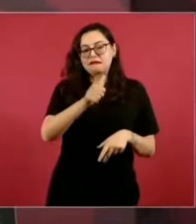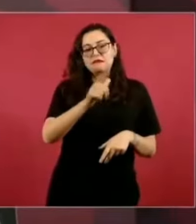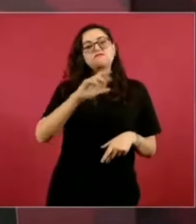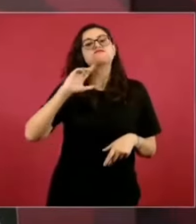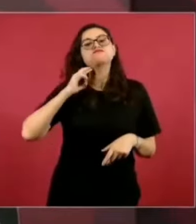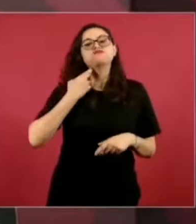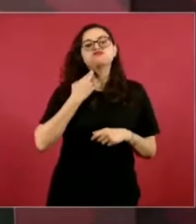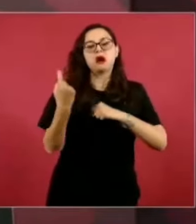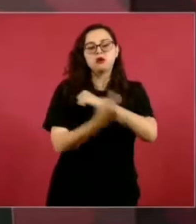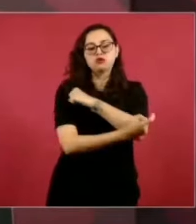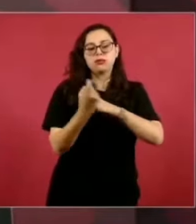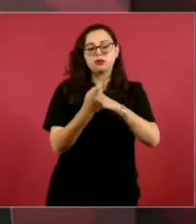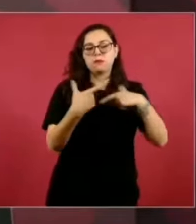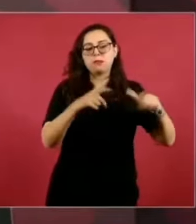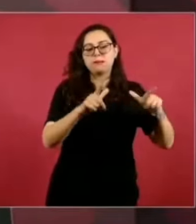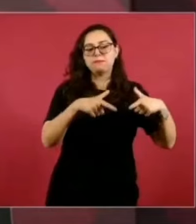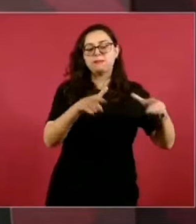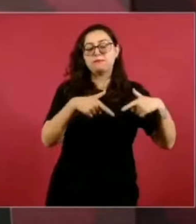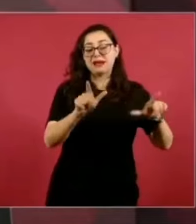máquina.